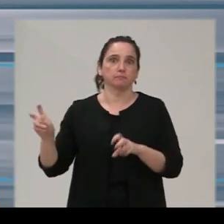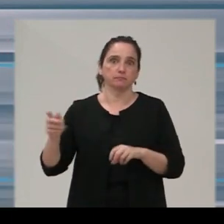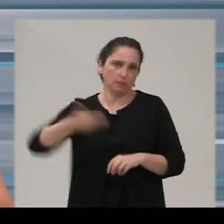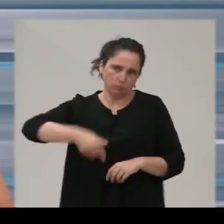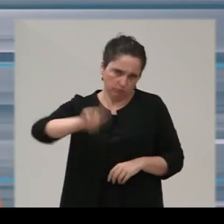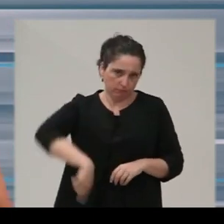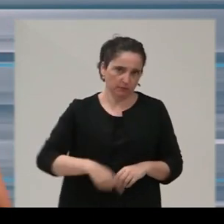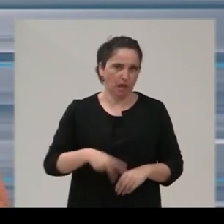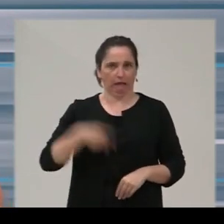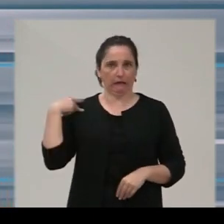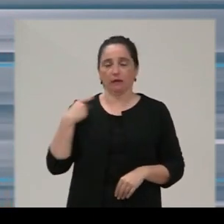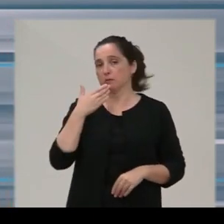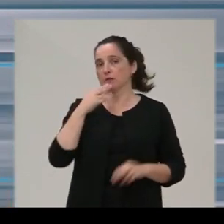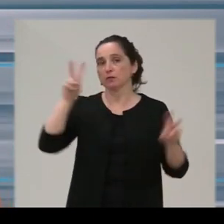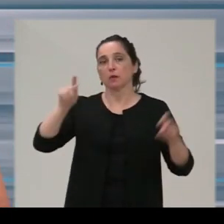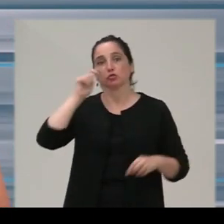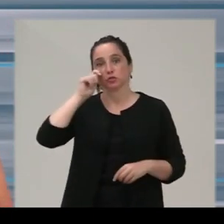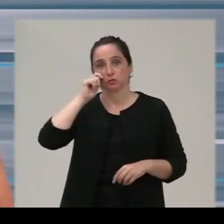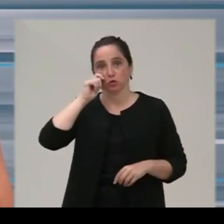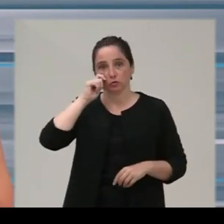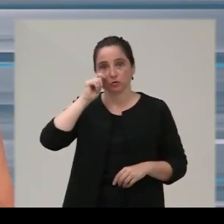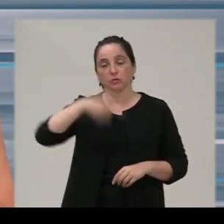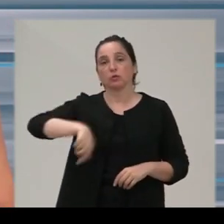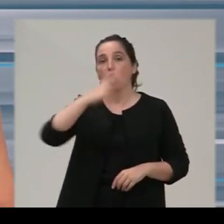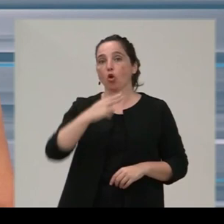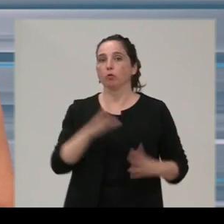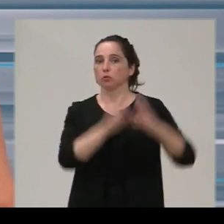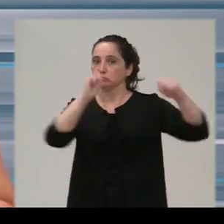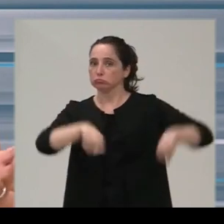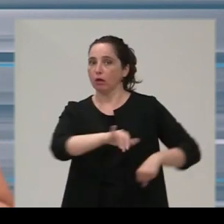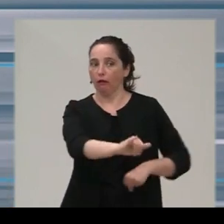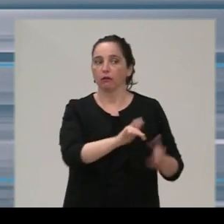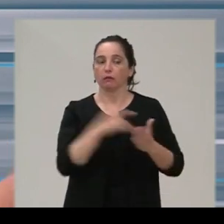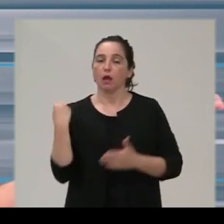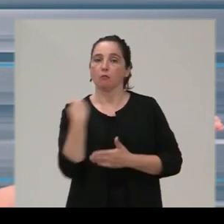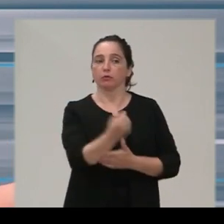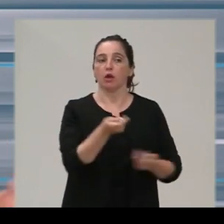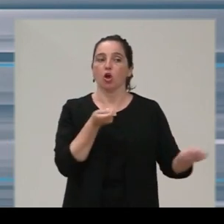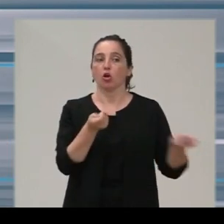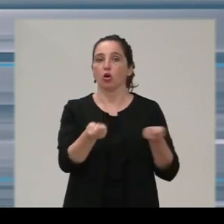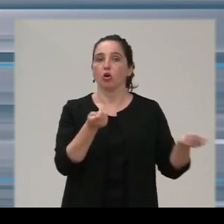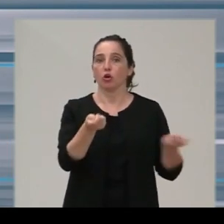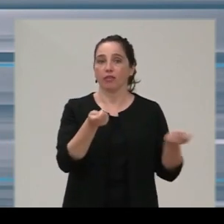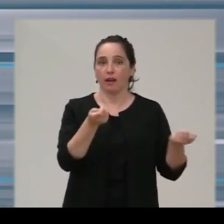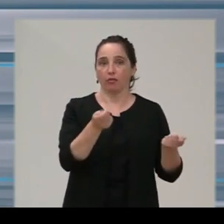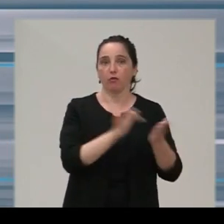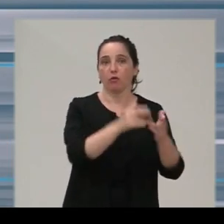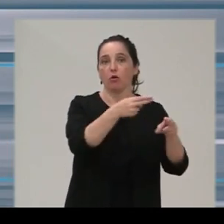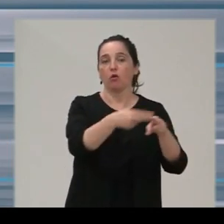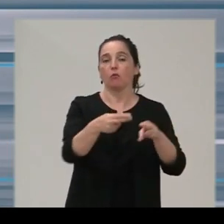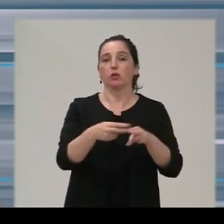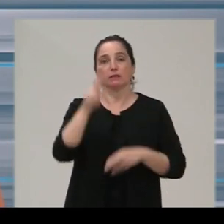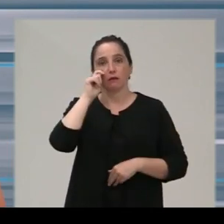menores, pero sí más generales. En materia de turismo, nos hemos comprometido a reforzar la coordinación de la política